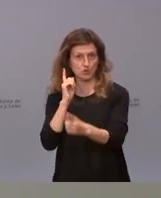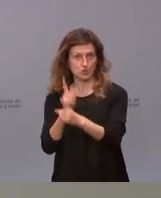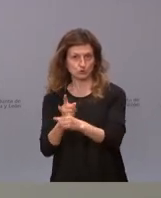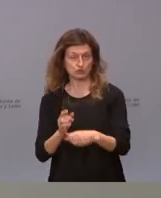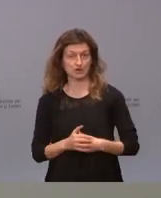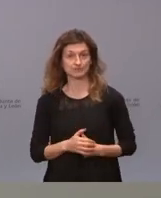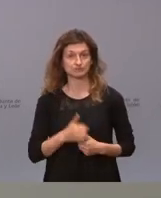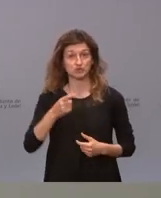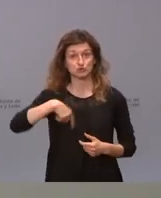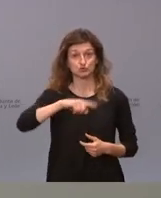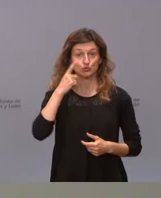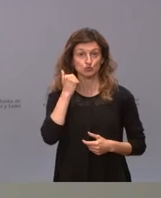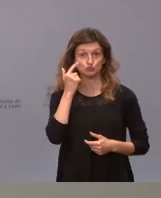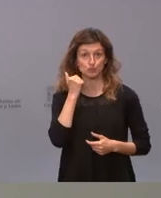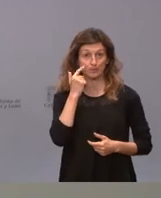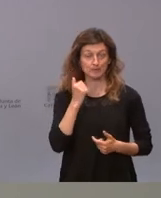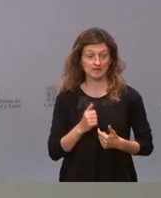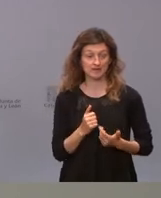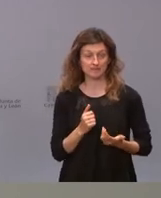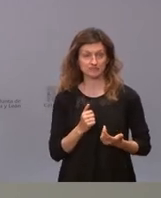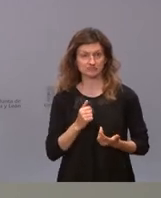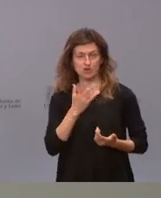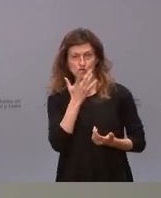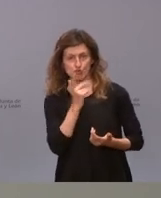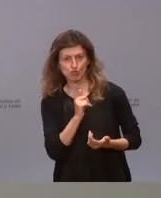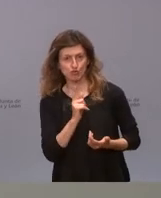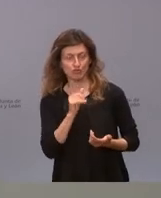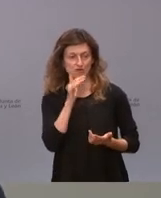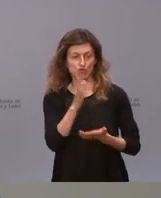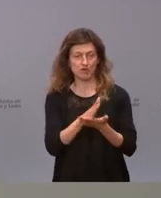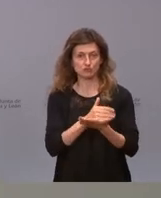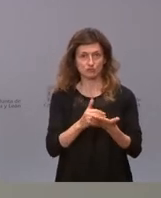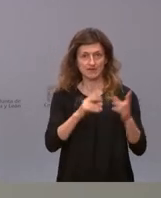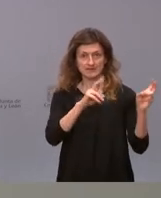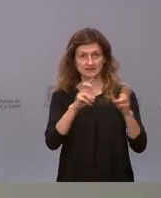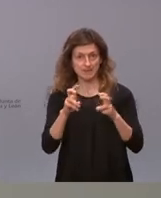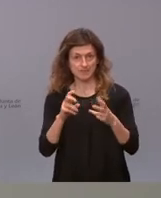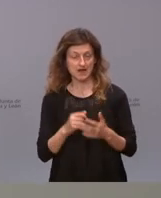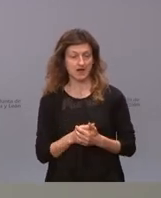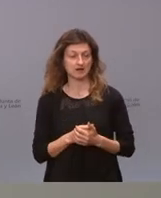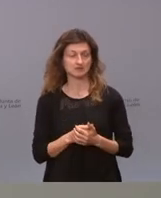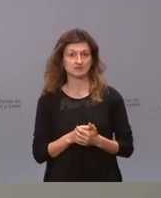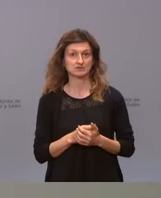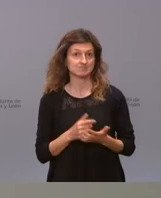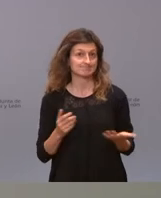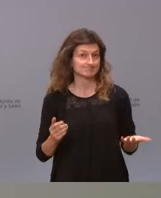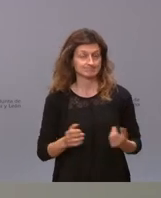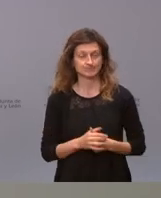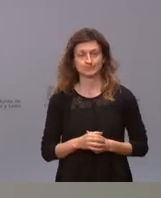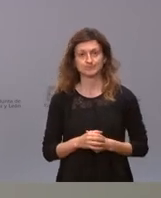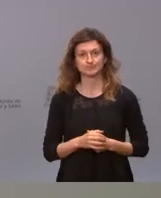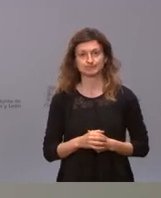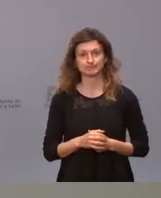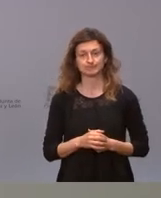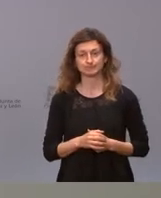acostumados que hay determinados desconocimientos de nuestra competencia autonómica en materias como saben gestión del lobo etcétera etcétera bueno